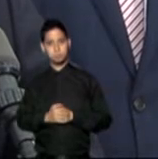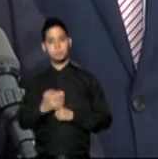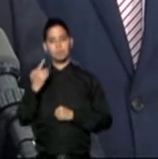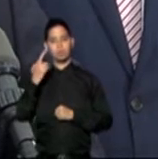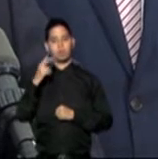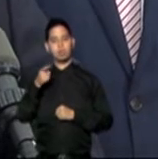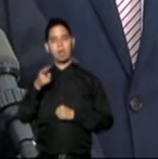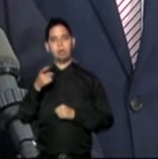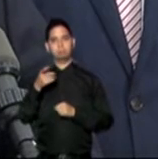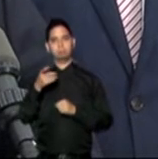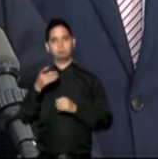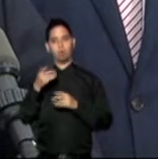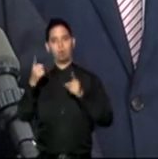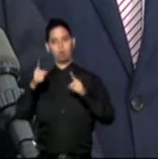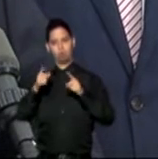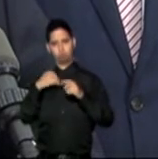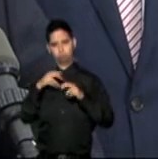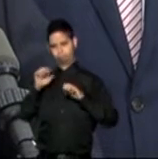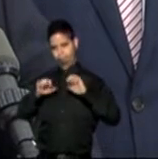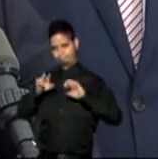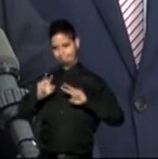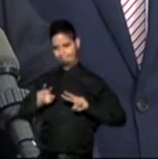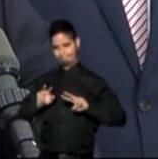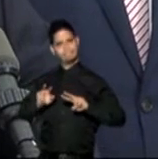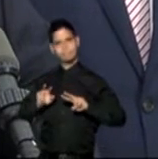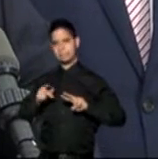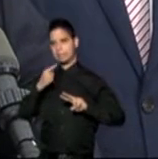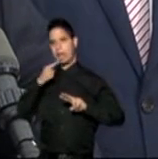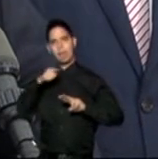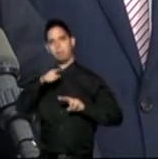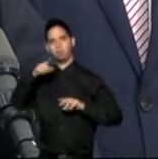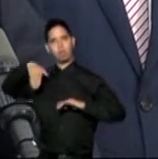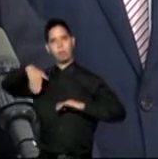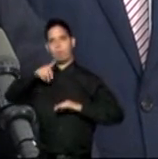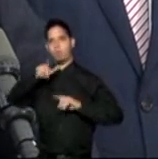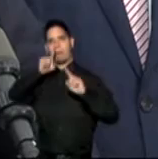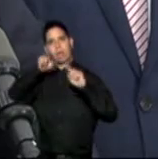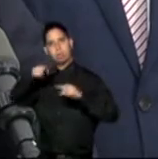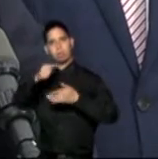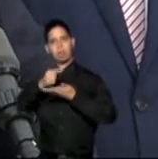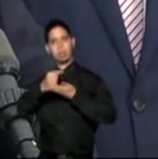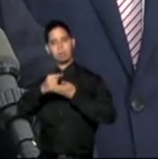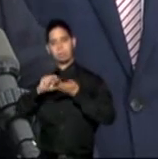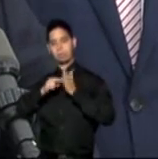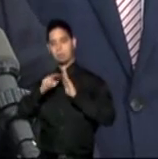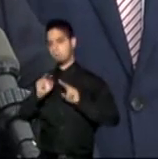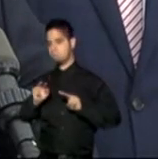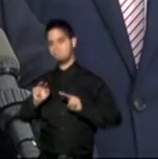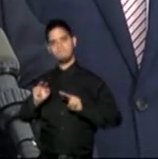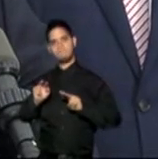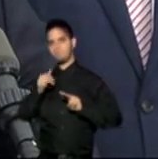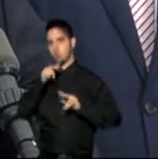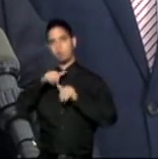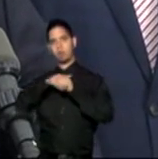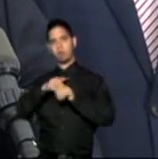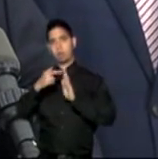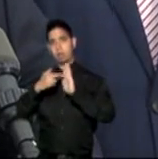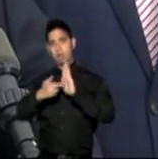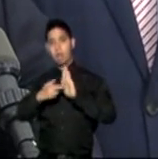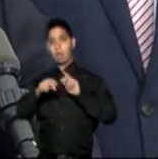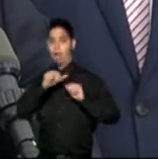expediente es el único requisito que el indultado no ha cumplido y entendemos que ya que ha cumplido a cabalidad las otras condiciones,